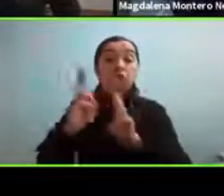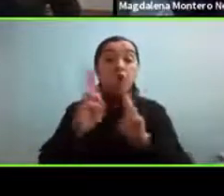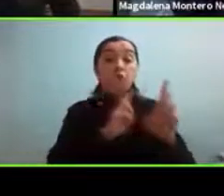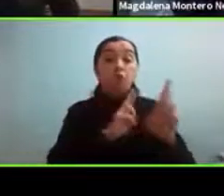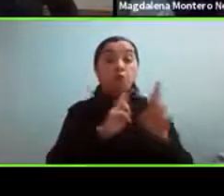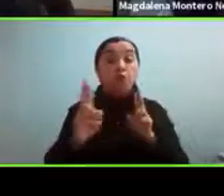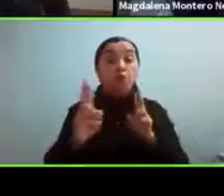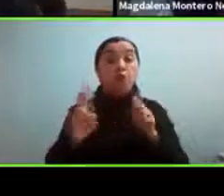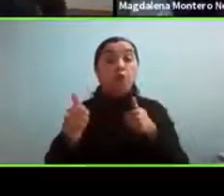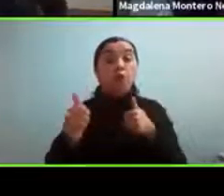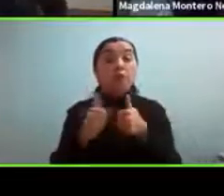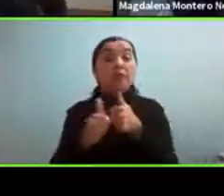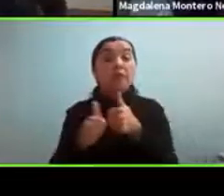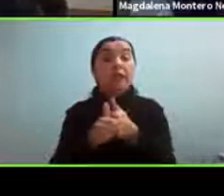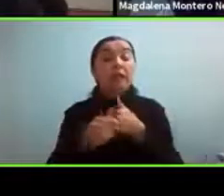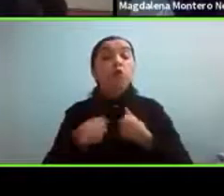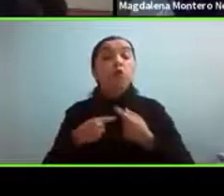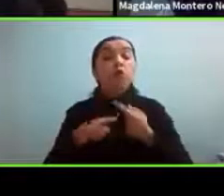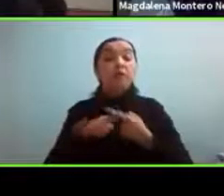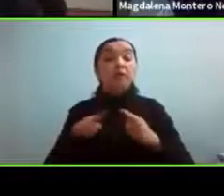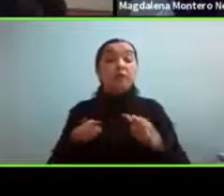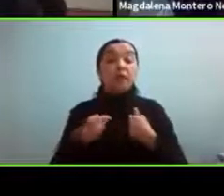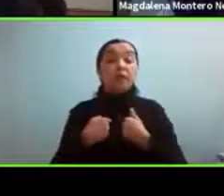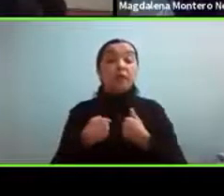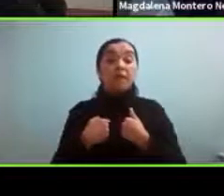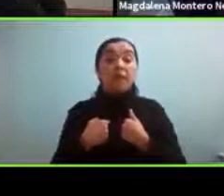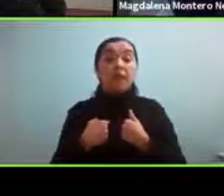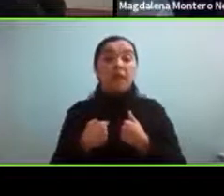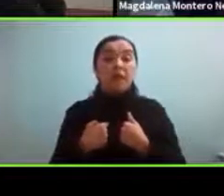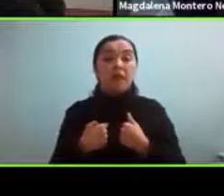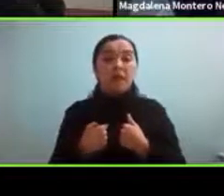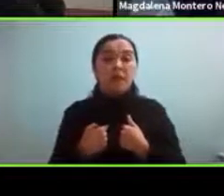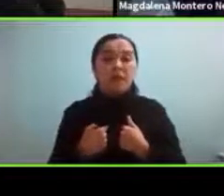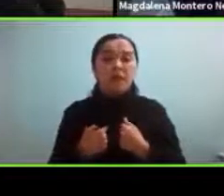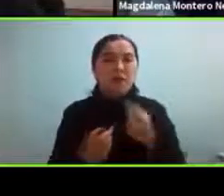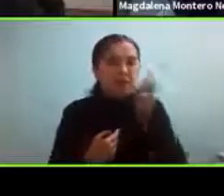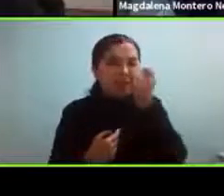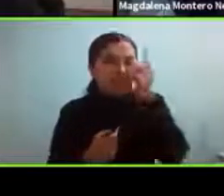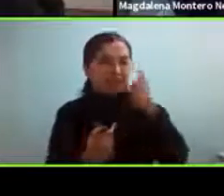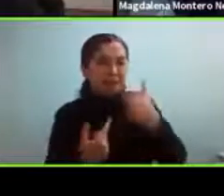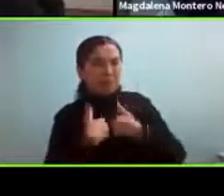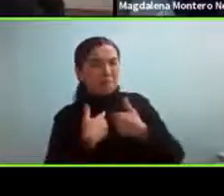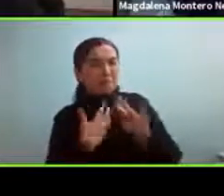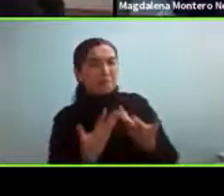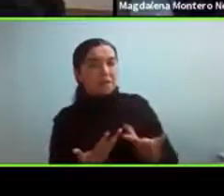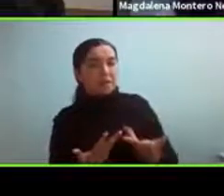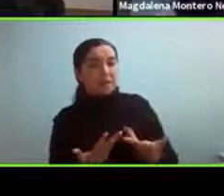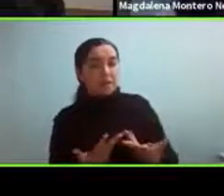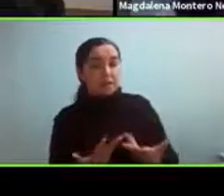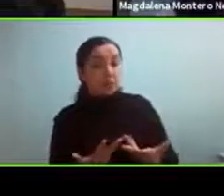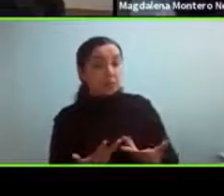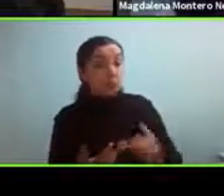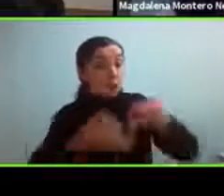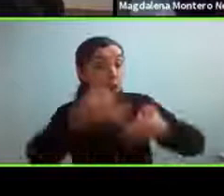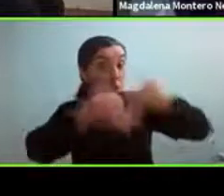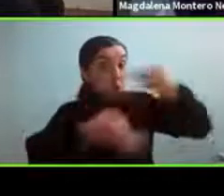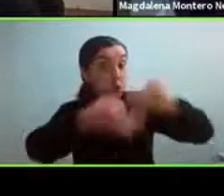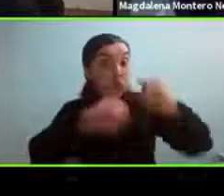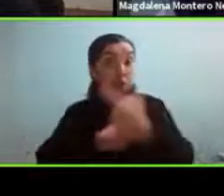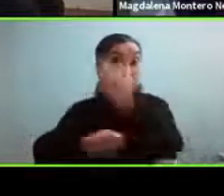diferentes los demás muchas veces no nos entienden y nos juzgan y nos prejuzgan